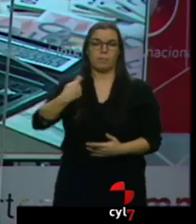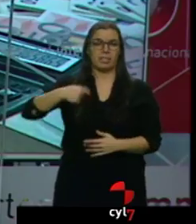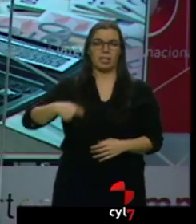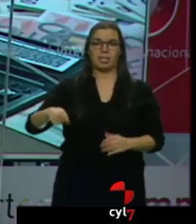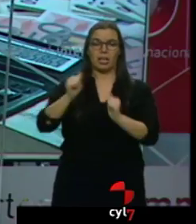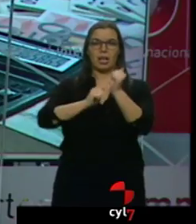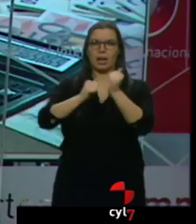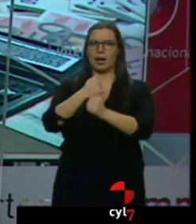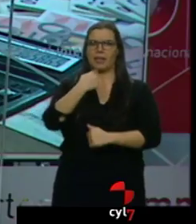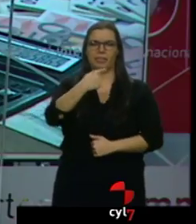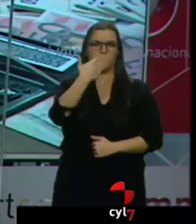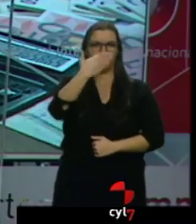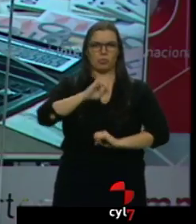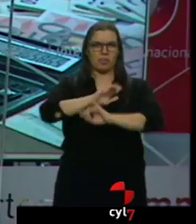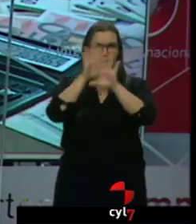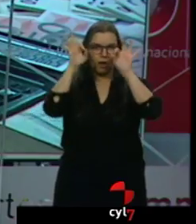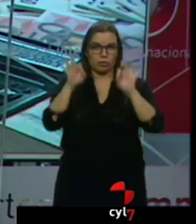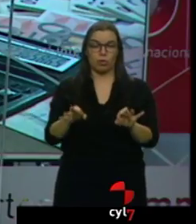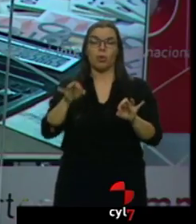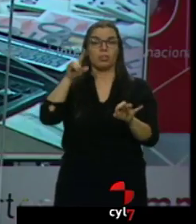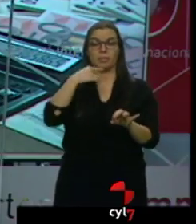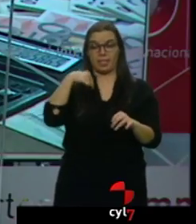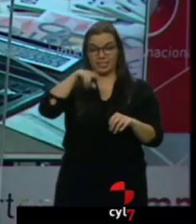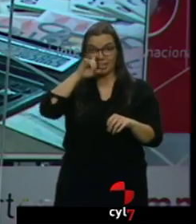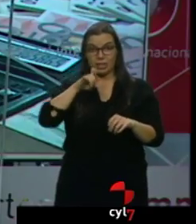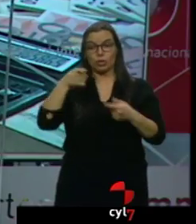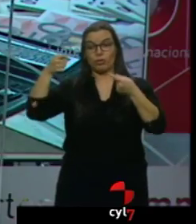los presupuestos autonómicos estén aprobados antes de que acabe el año.